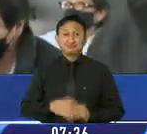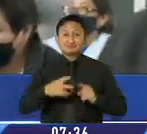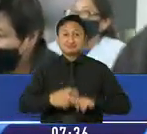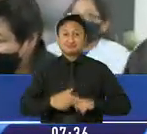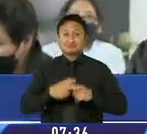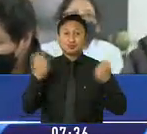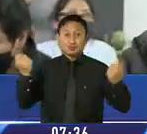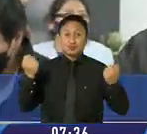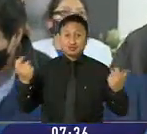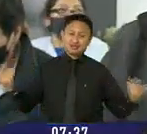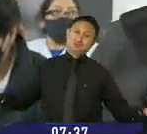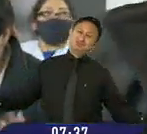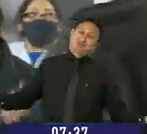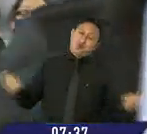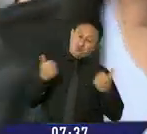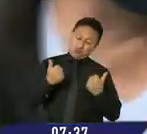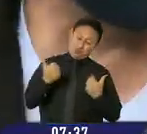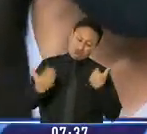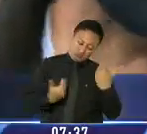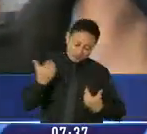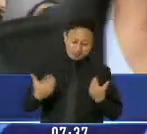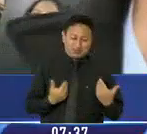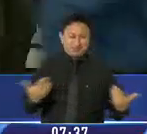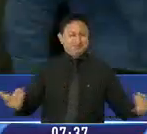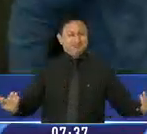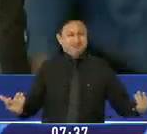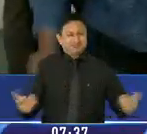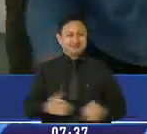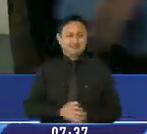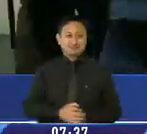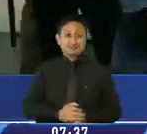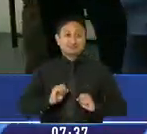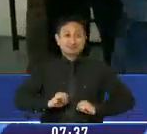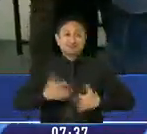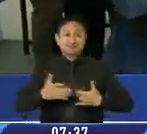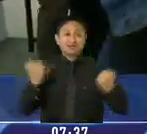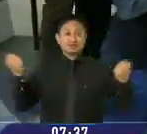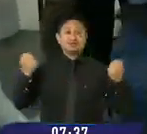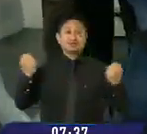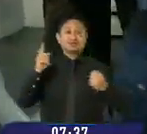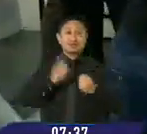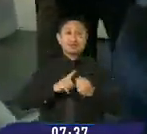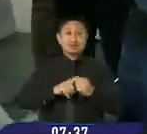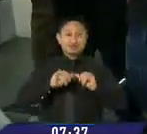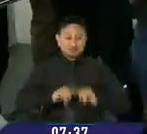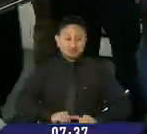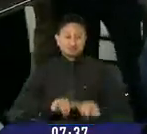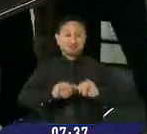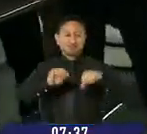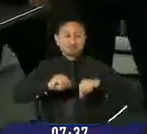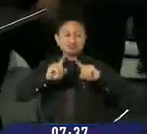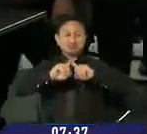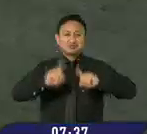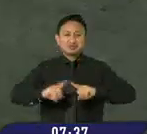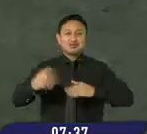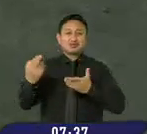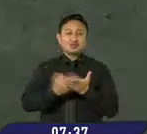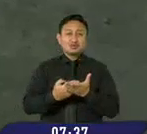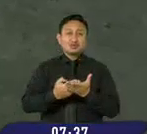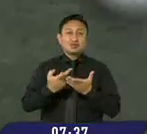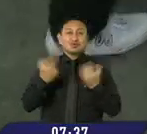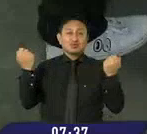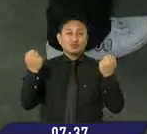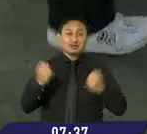fiestas así, qué alegría. ¿Cómo se siente? No, alegre, alegre. De esta manera, las fiestas de la capital continúan con un sinnúmero de eventos que están